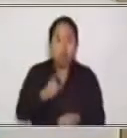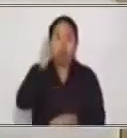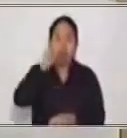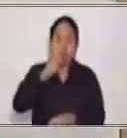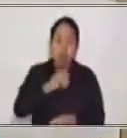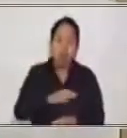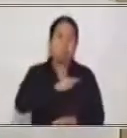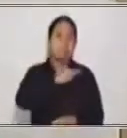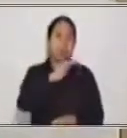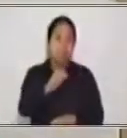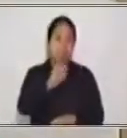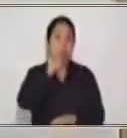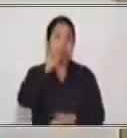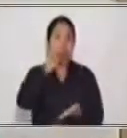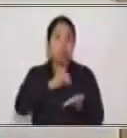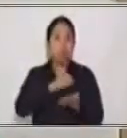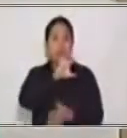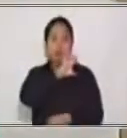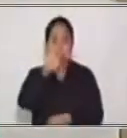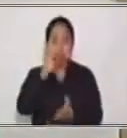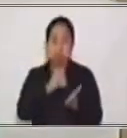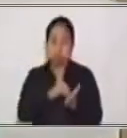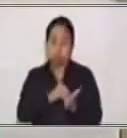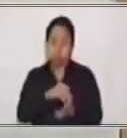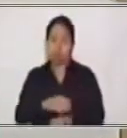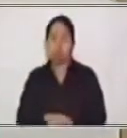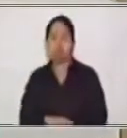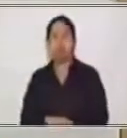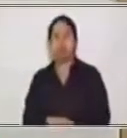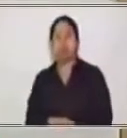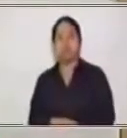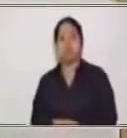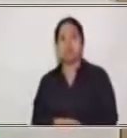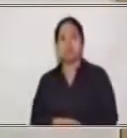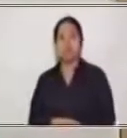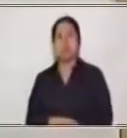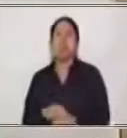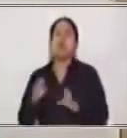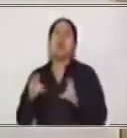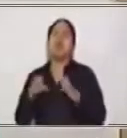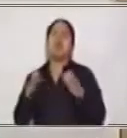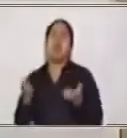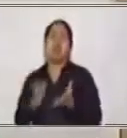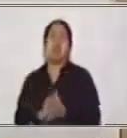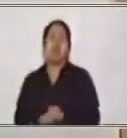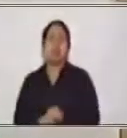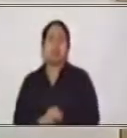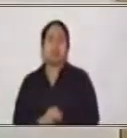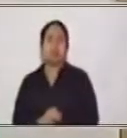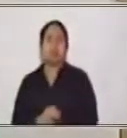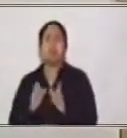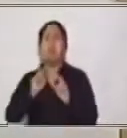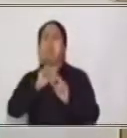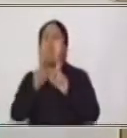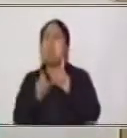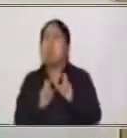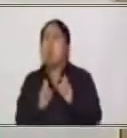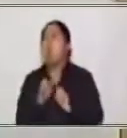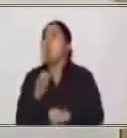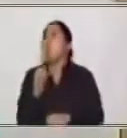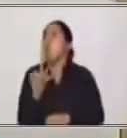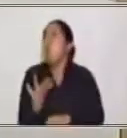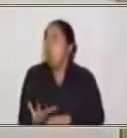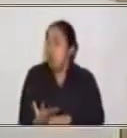en 2.500 según este problema, 2.500 quetzales. Muy bien, preguntas, ¿cuántos dólares debe enviar?